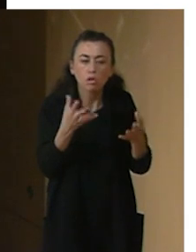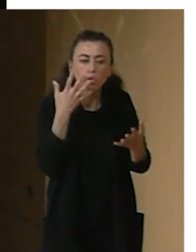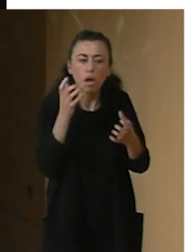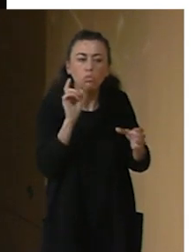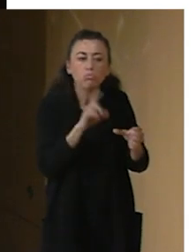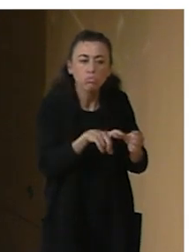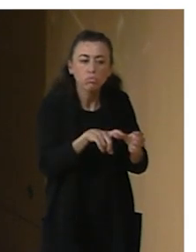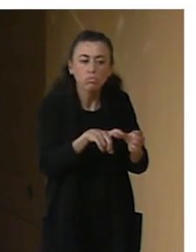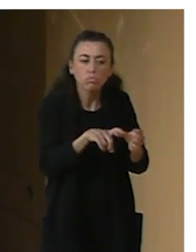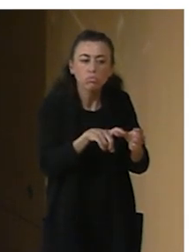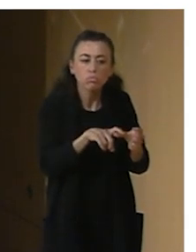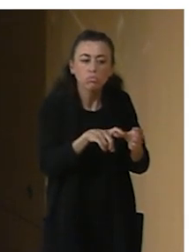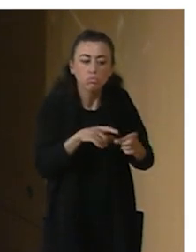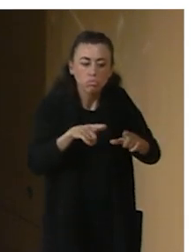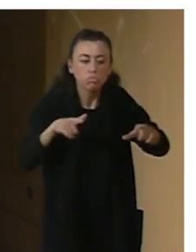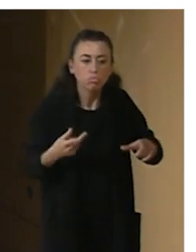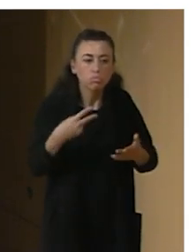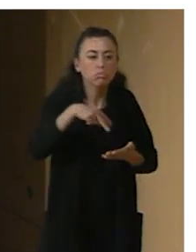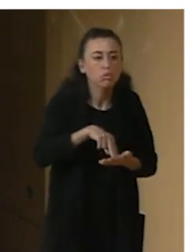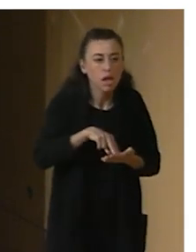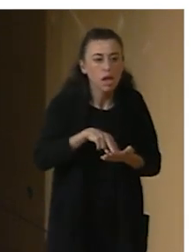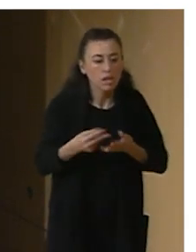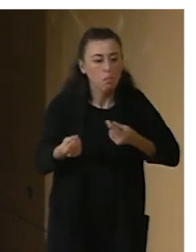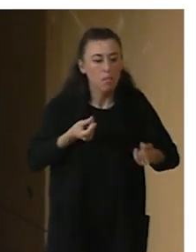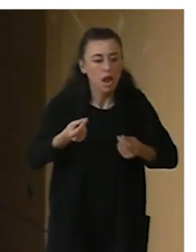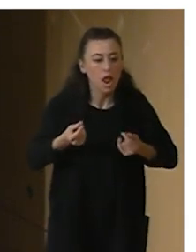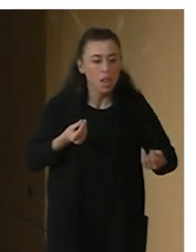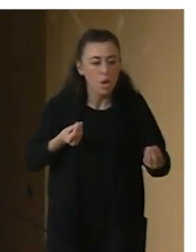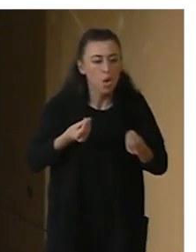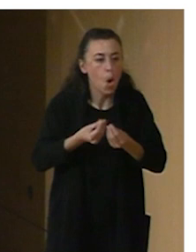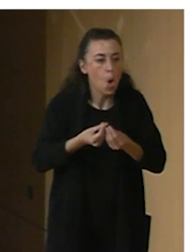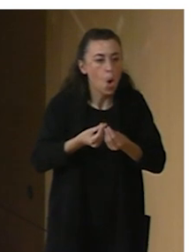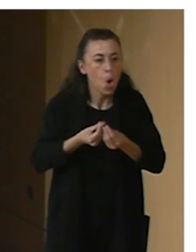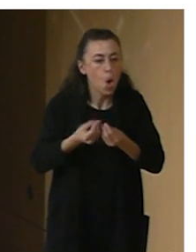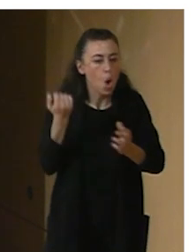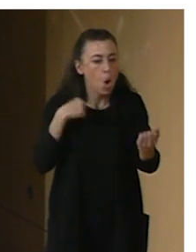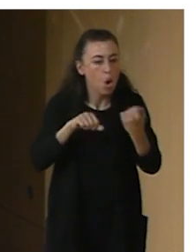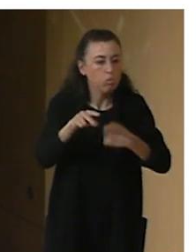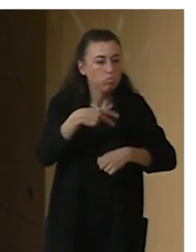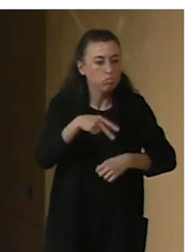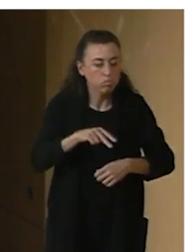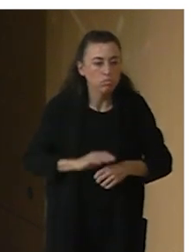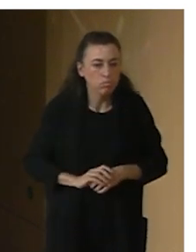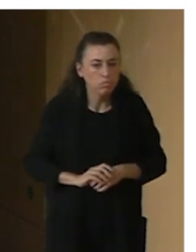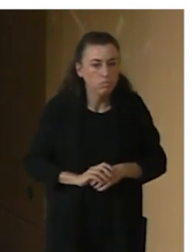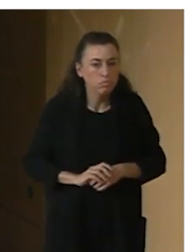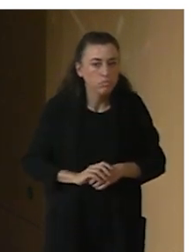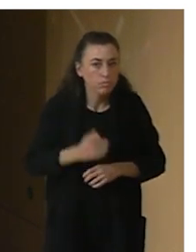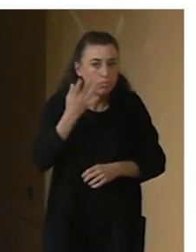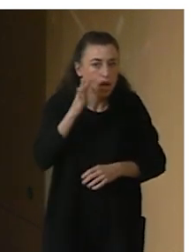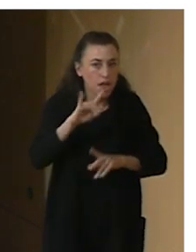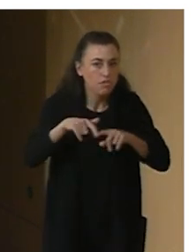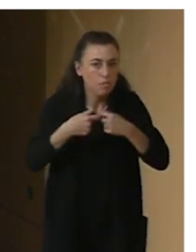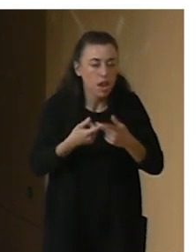en la escena bailando con los intérpretes. Hablando con las familias que habían participado,